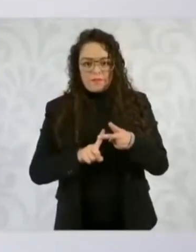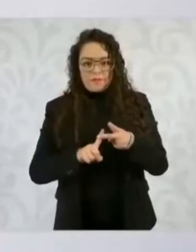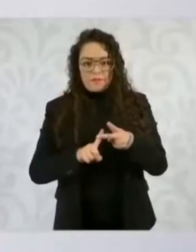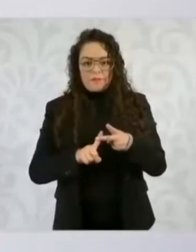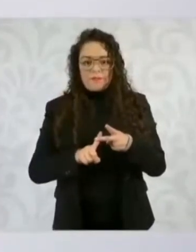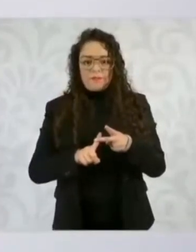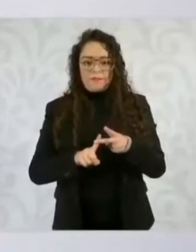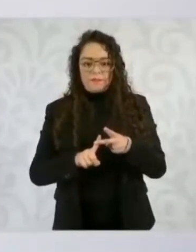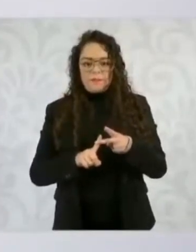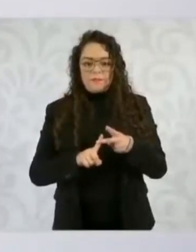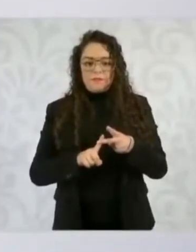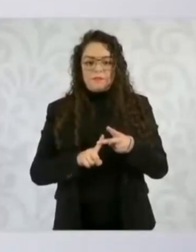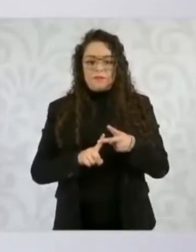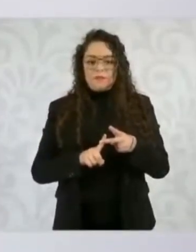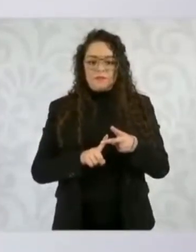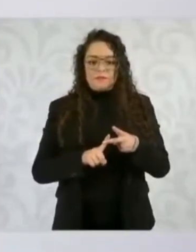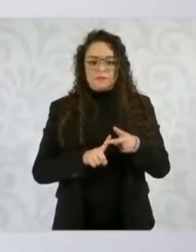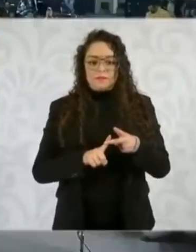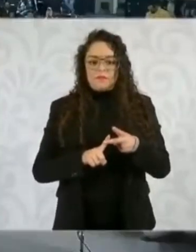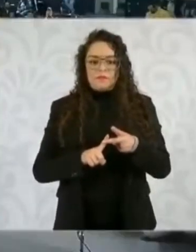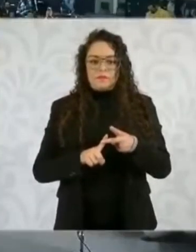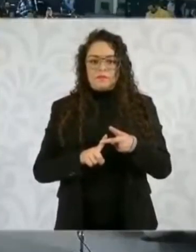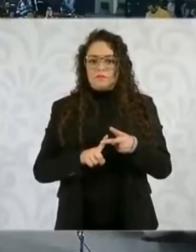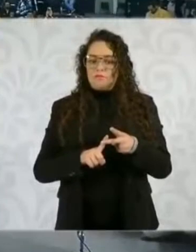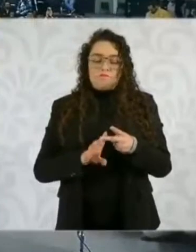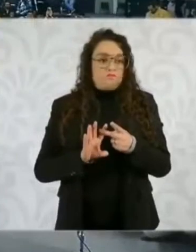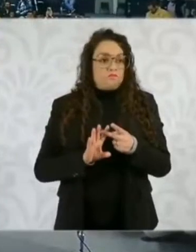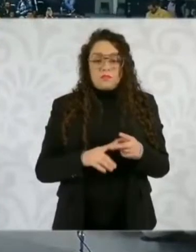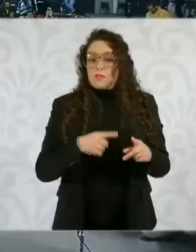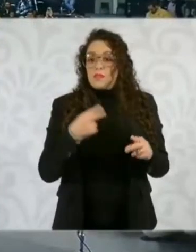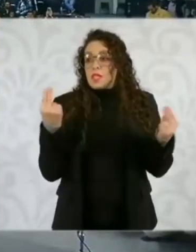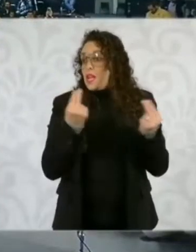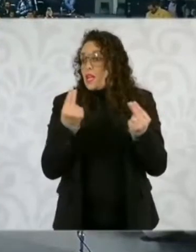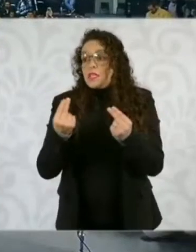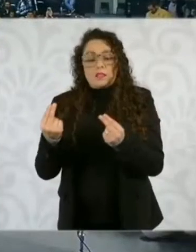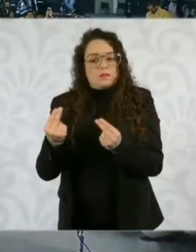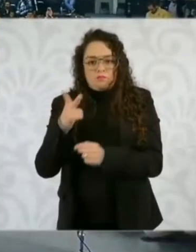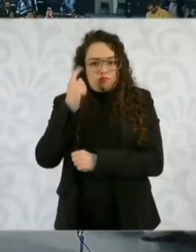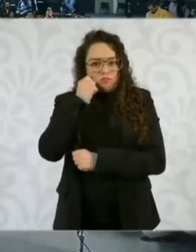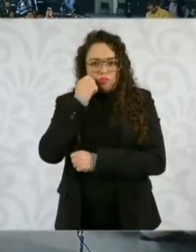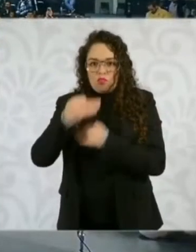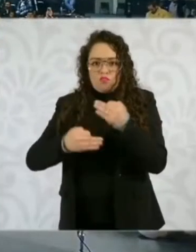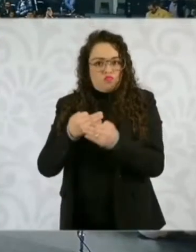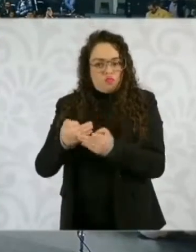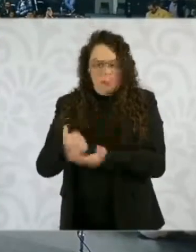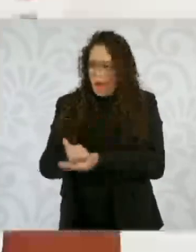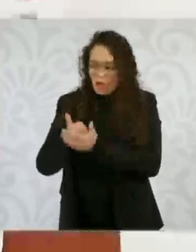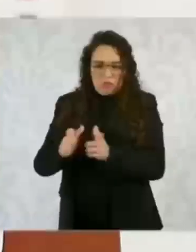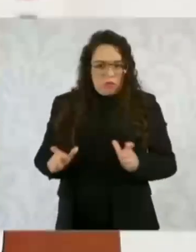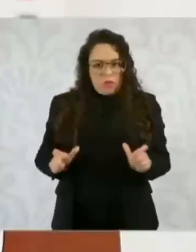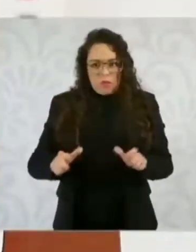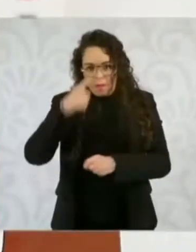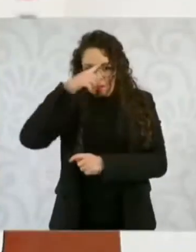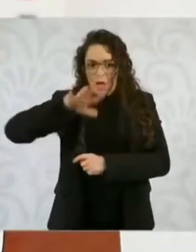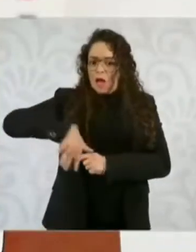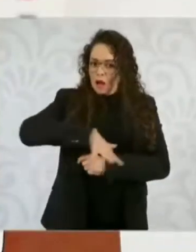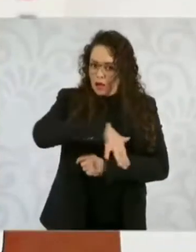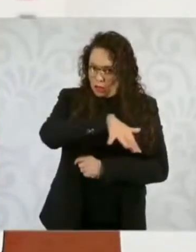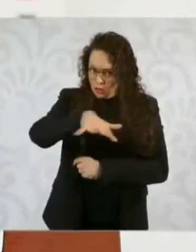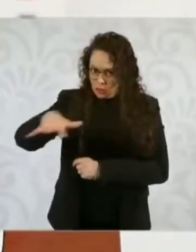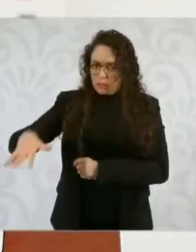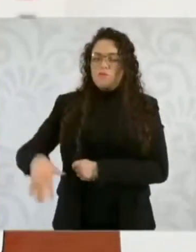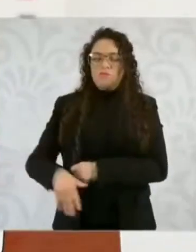y todas las fuerzas que se requieren para poderle encontrar. Sí, sí están muy al tanto y se está buscando.